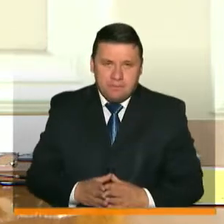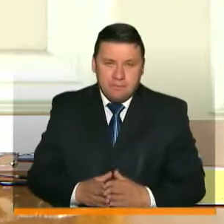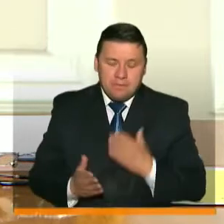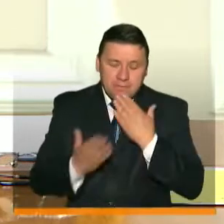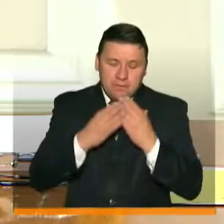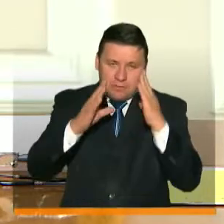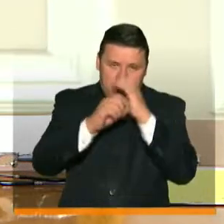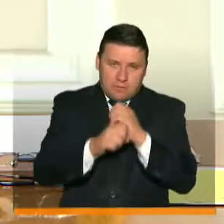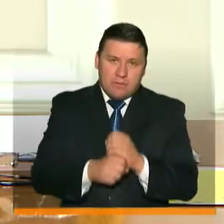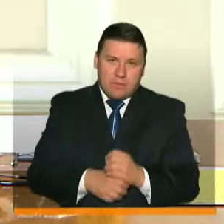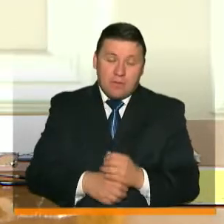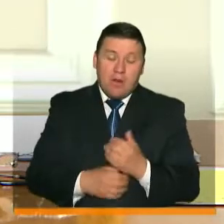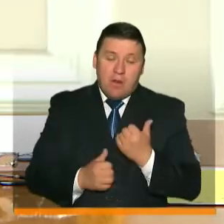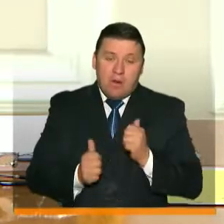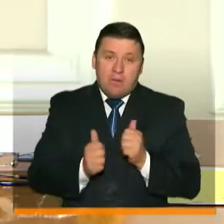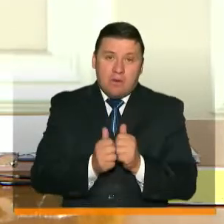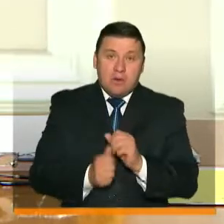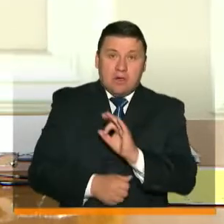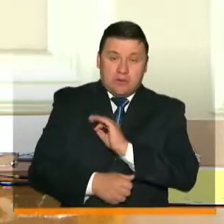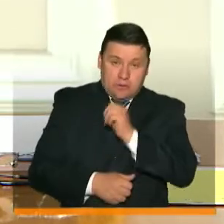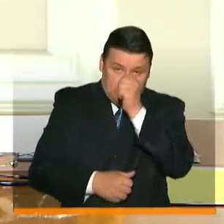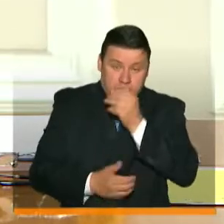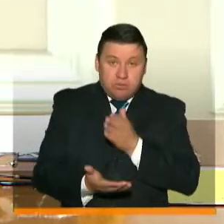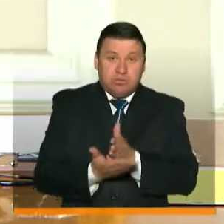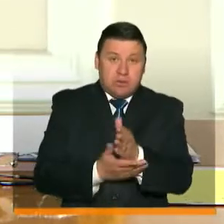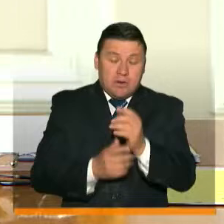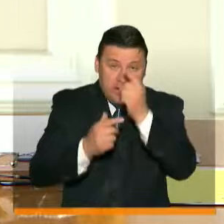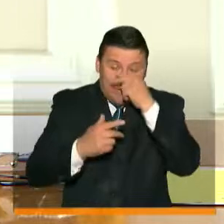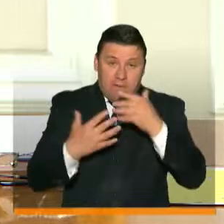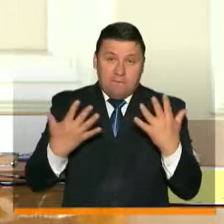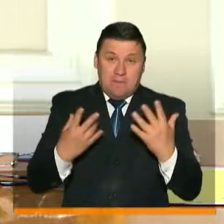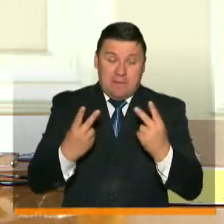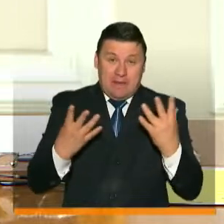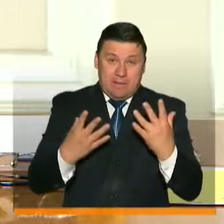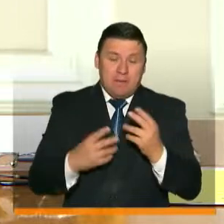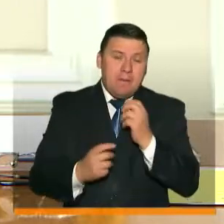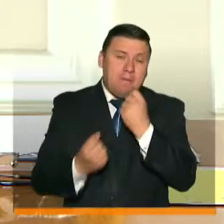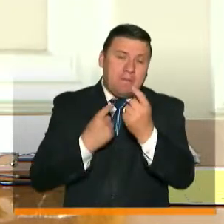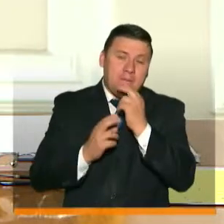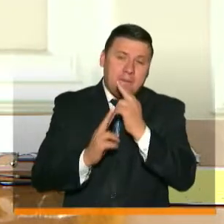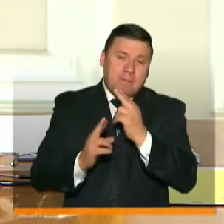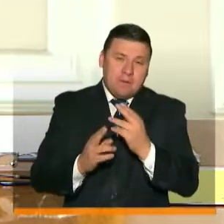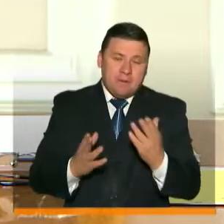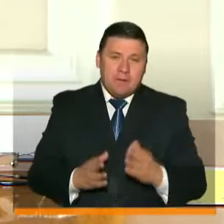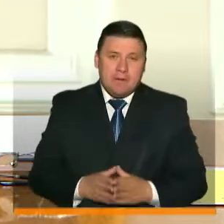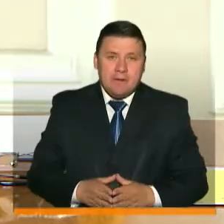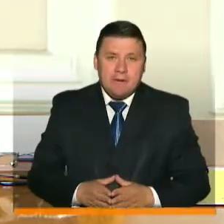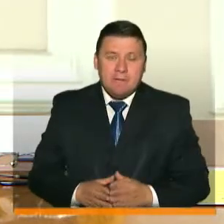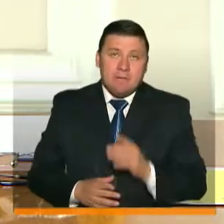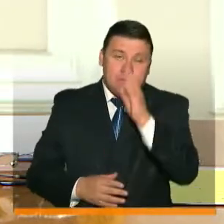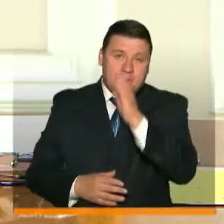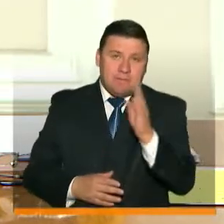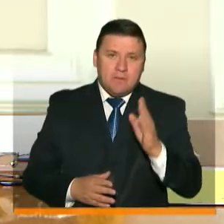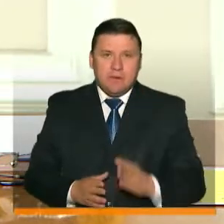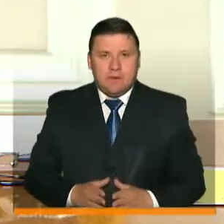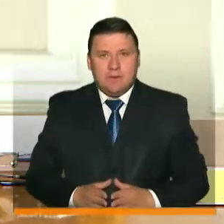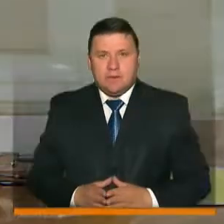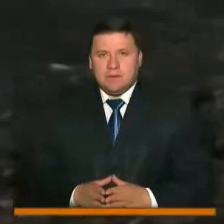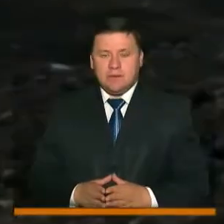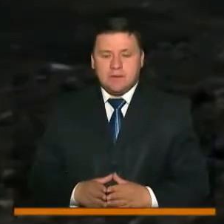Buenas noches y estaremos este fin de semana en Facebook Live contestando las preguntas de los ciudadanos. ¡Que Dios los bendiga!